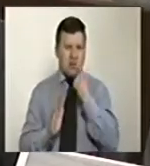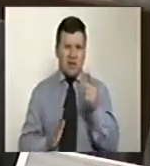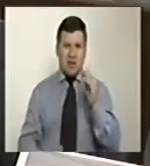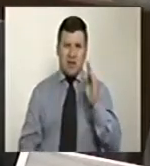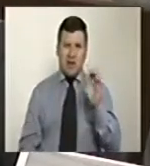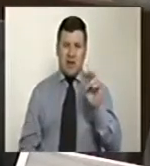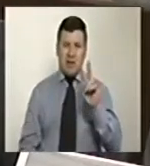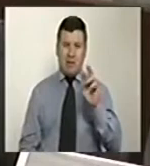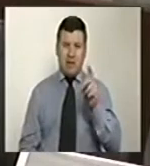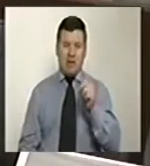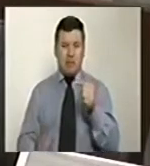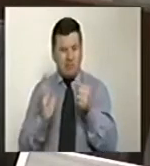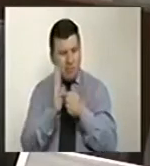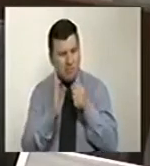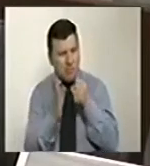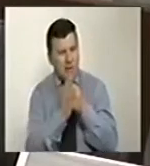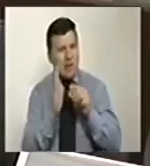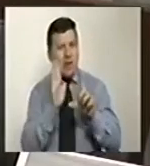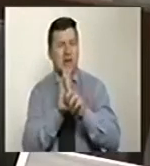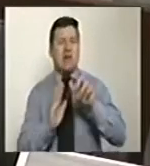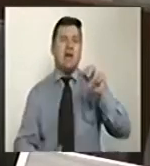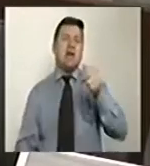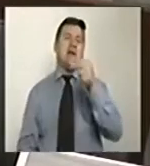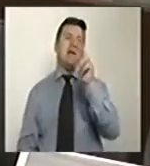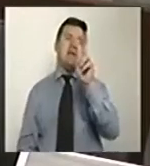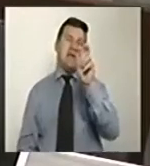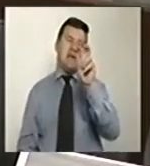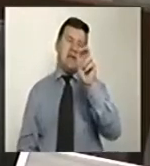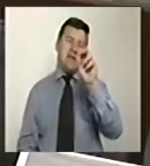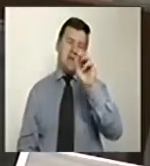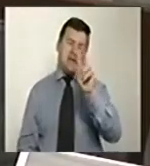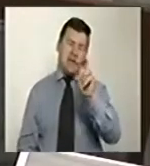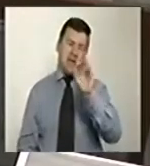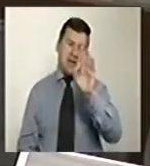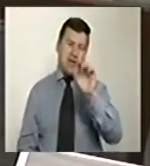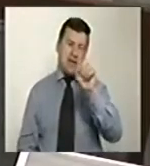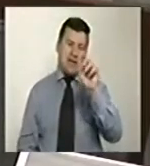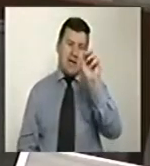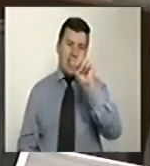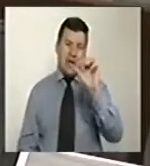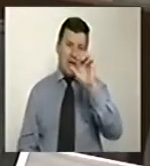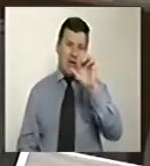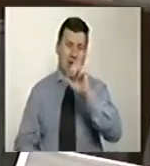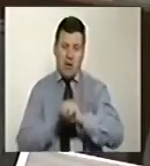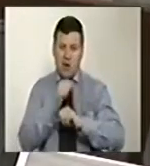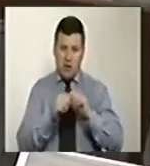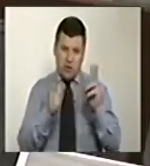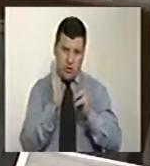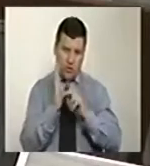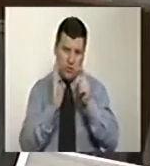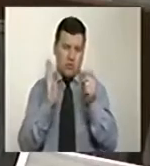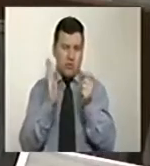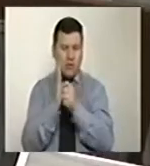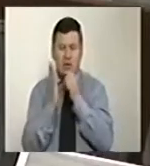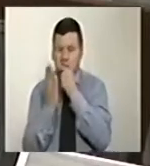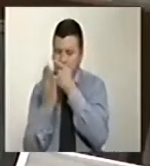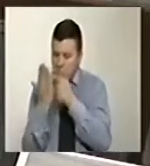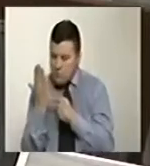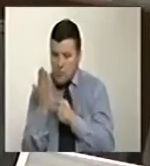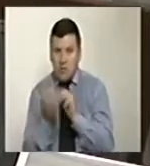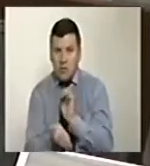Tania Vega. Se trata de la ley 1773 del 6 de enero de 2016. Su contenido regula